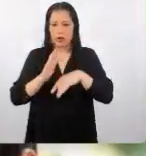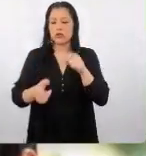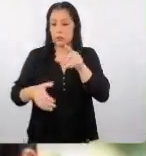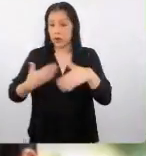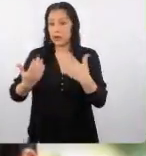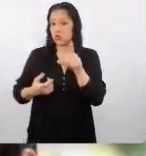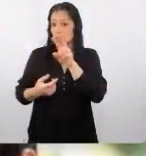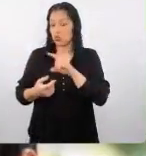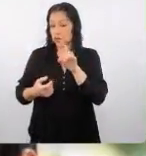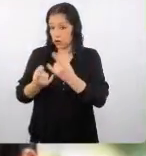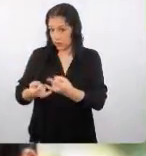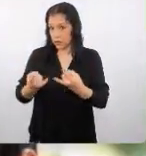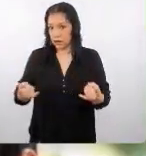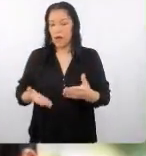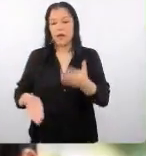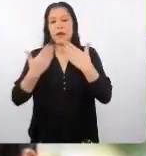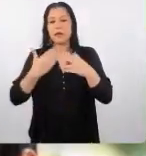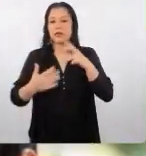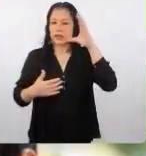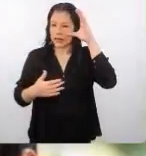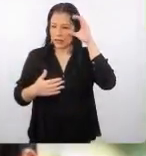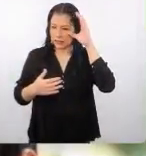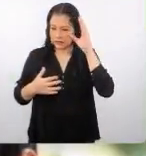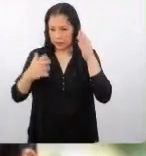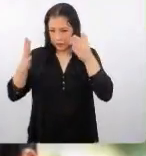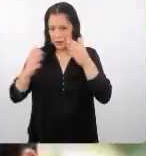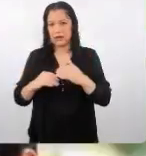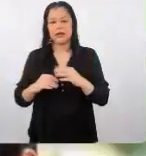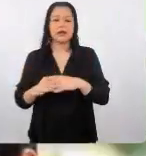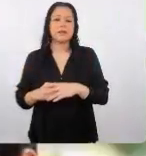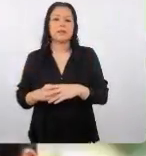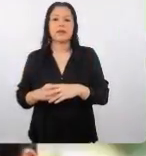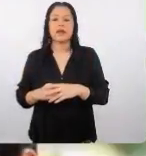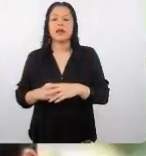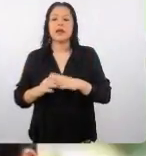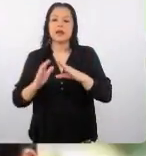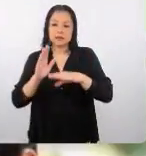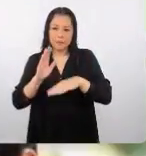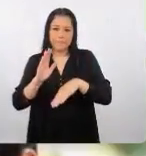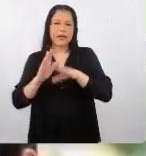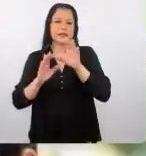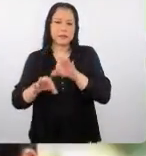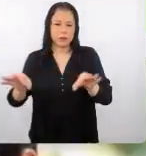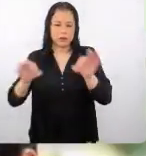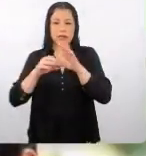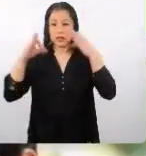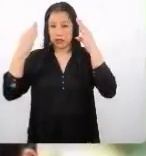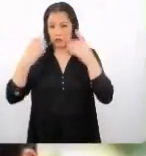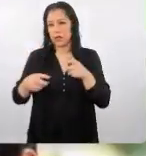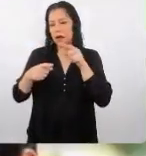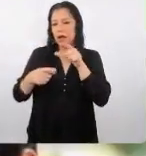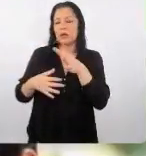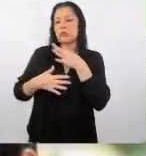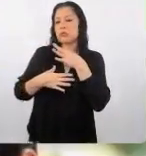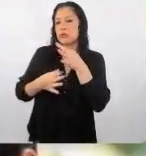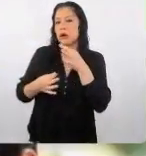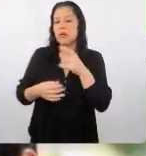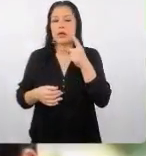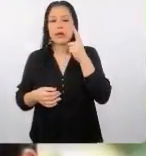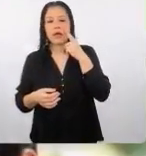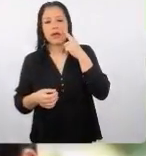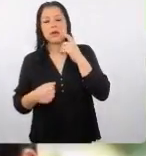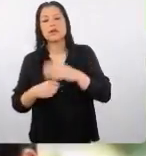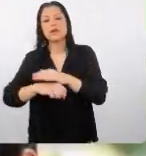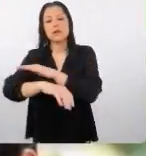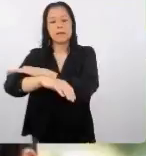cuando hablemos de instagram particularmente que de hecho supera a facebook se llama mucho la atención porque es conocida como la